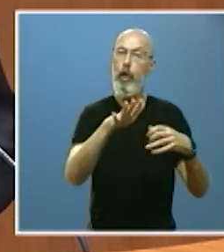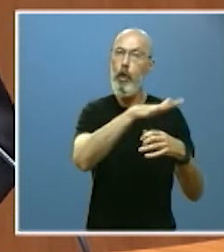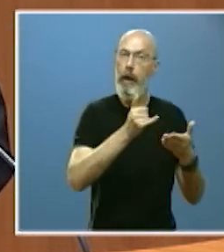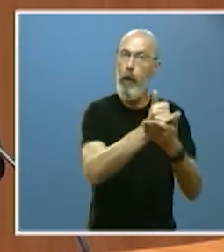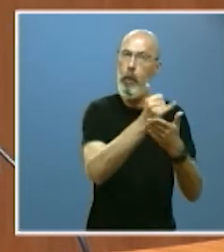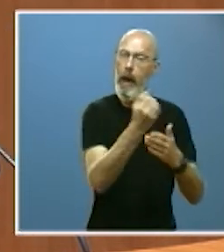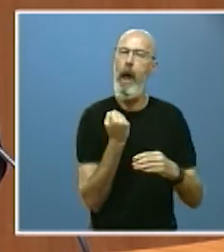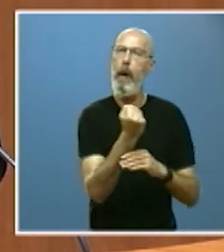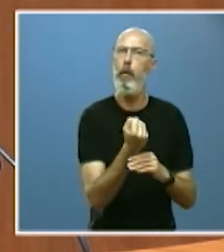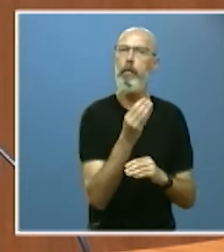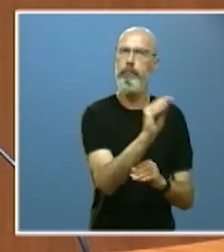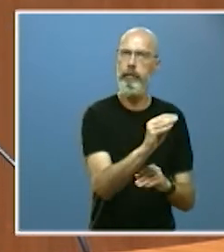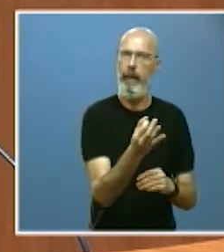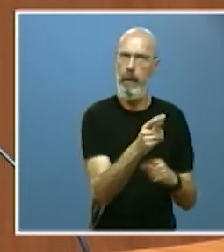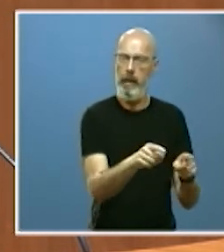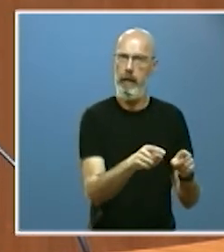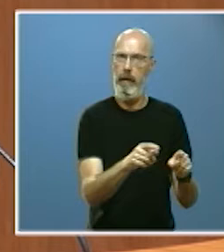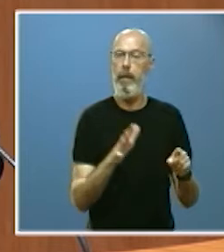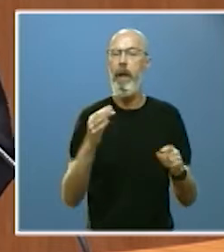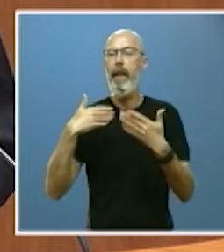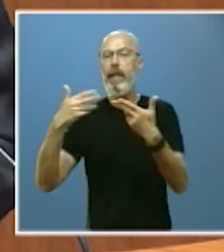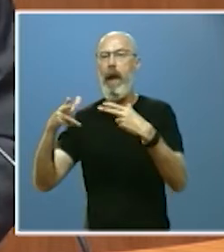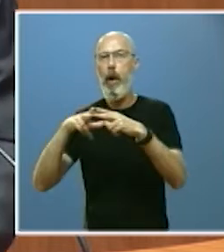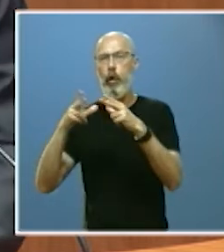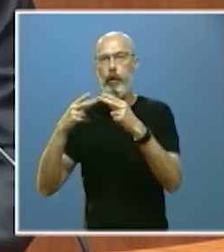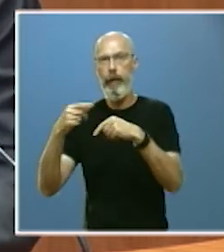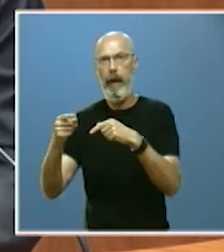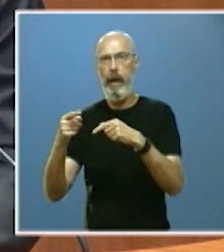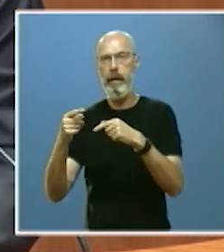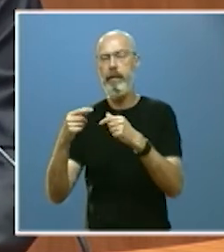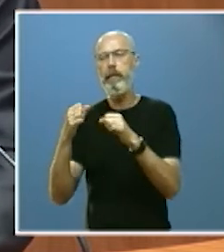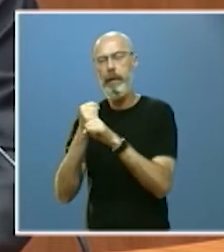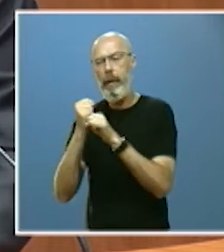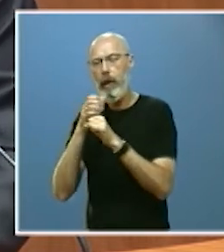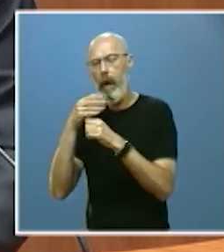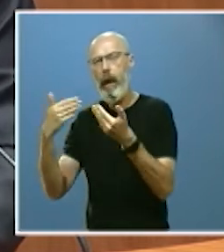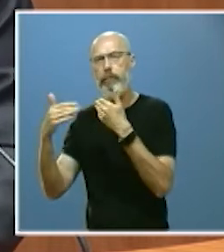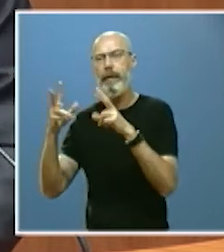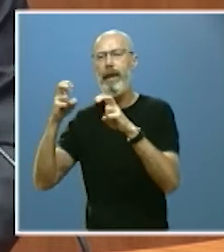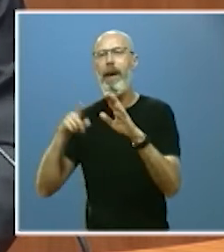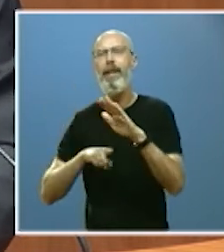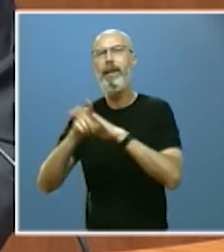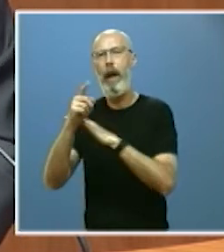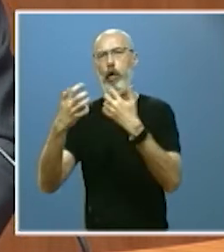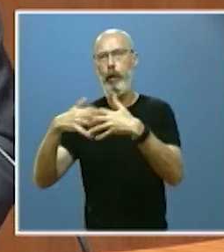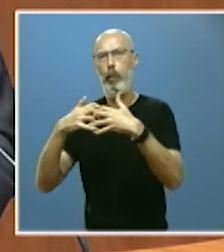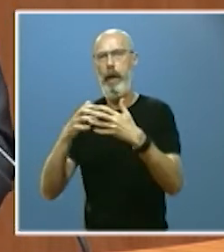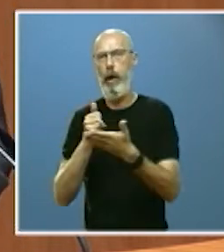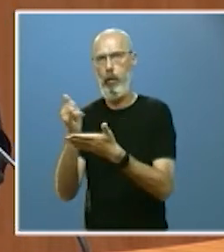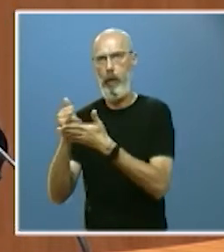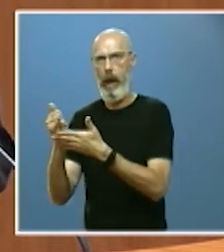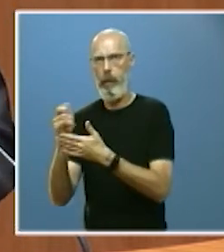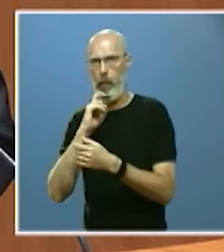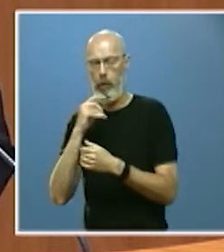diálogo social se trabaja en un acuerdo sobre desarrollo industrial rural en fin en relación con el sector